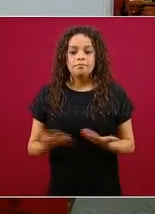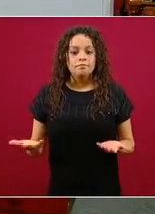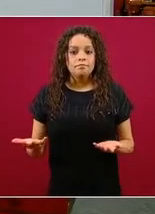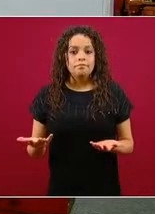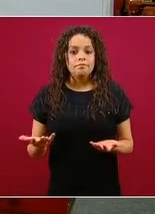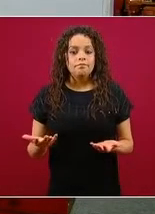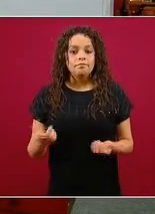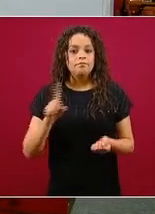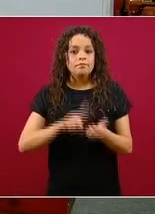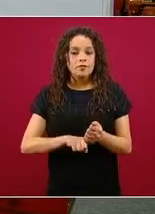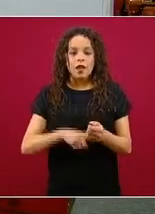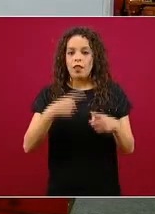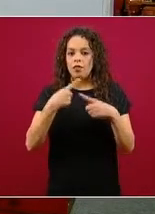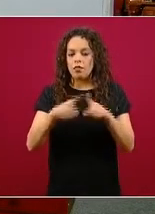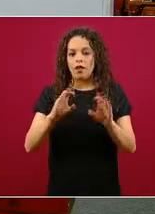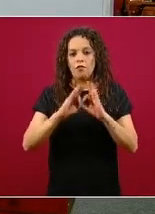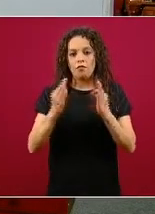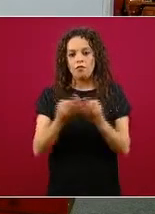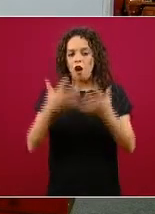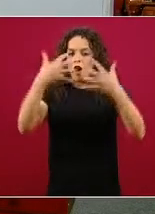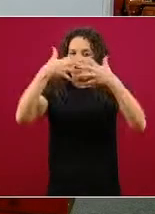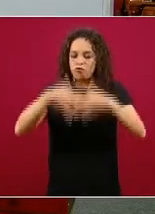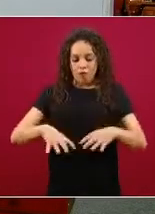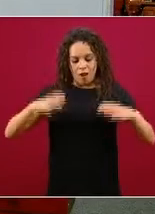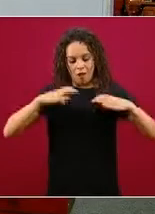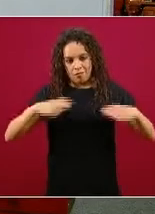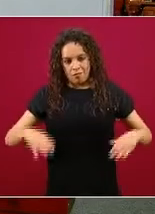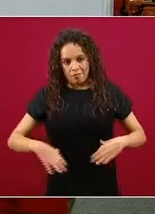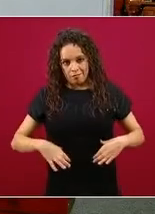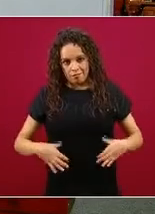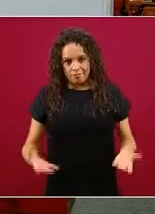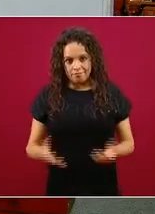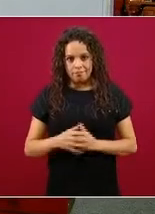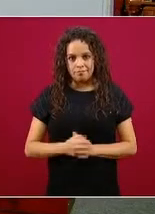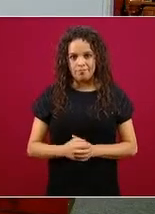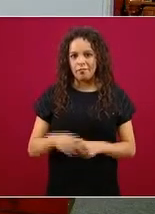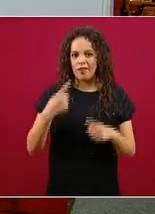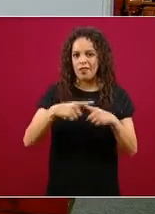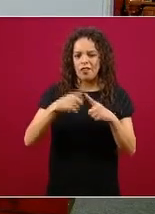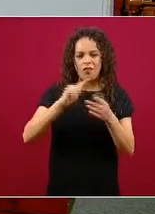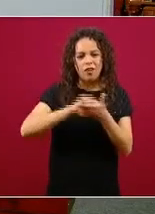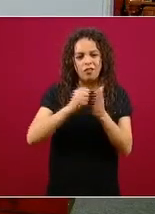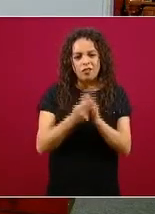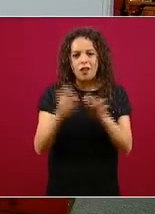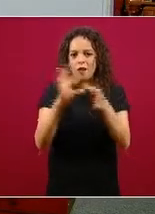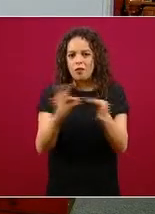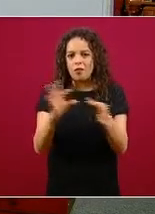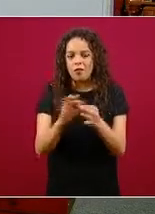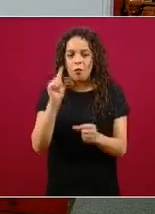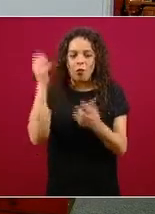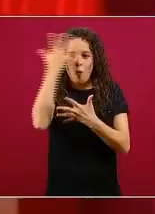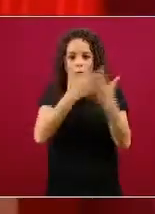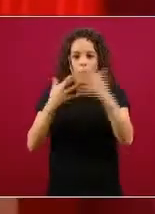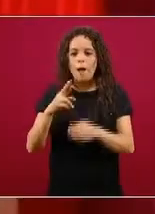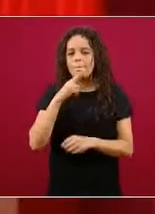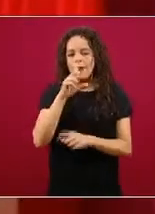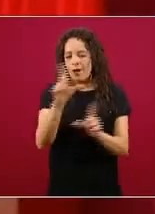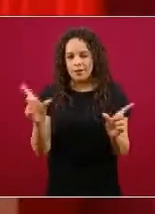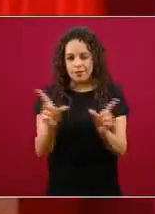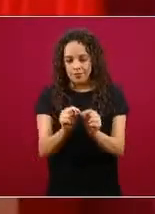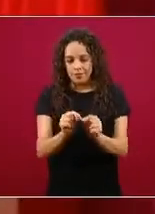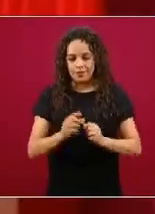funcionamiento del cuerpo, no quisiera entrar en demasiados detalles técnicos que confundan, pero estos